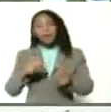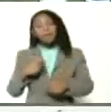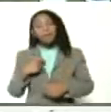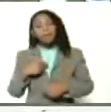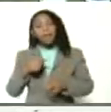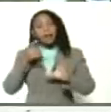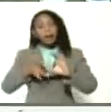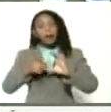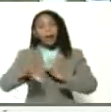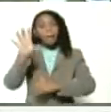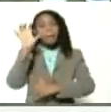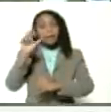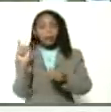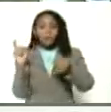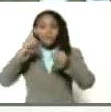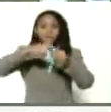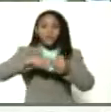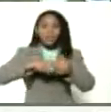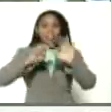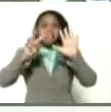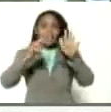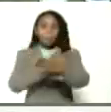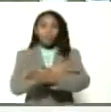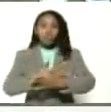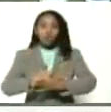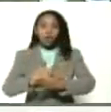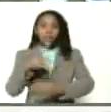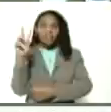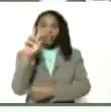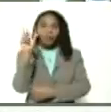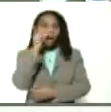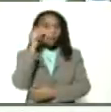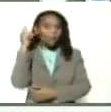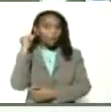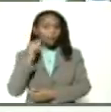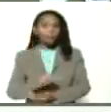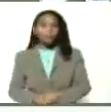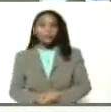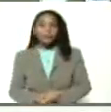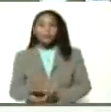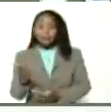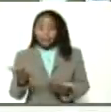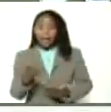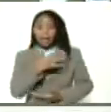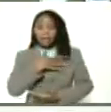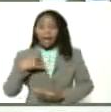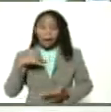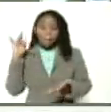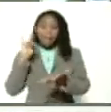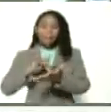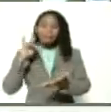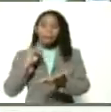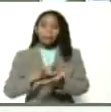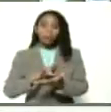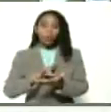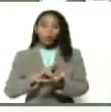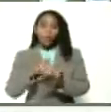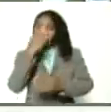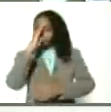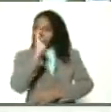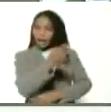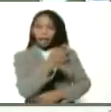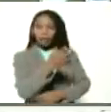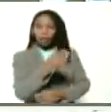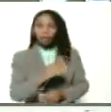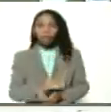carné de la patria se han inscrito más de 7 millones de venezolanos y venezolanas que quieren participar directamente